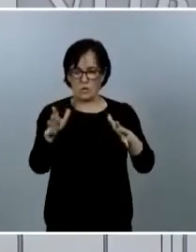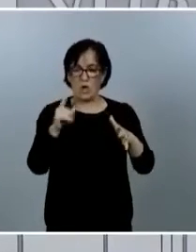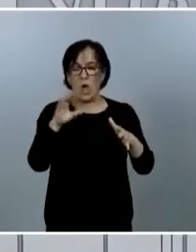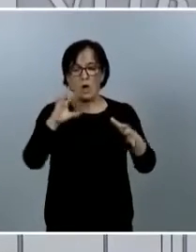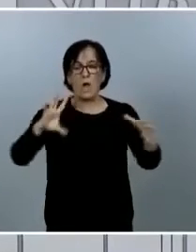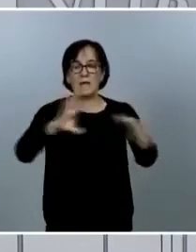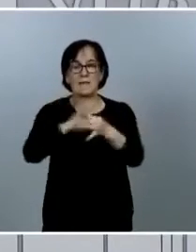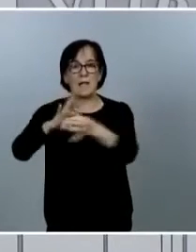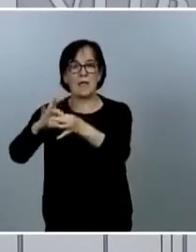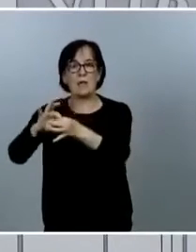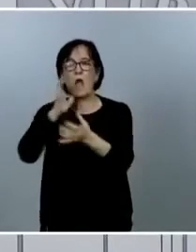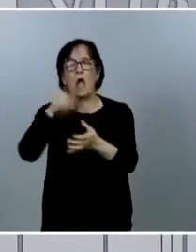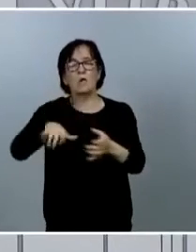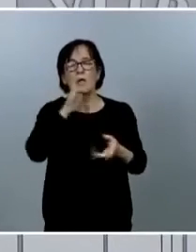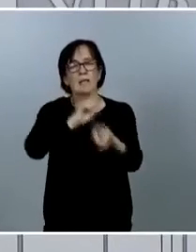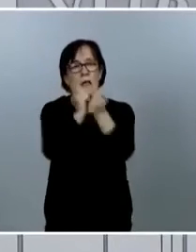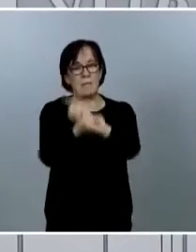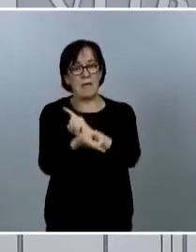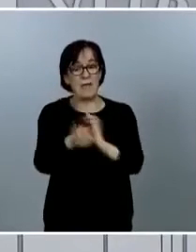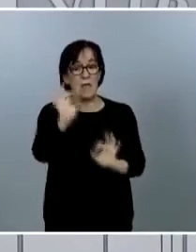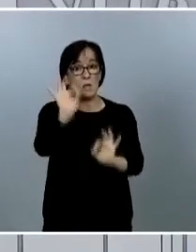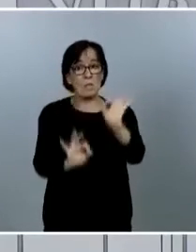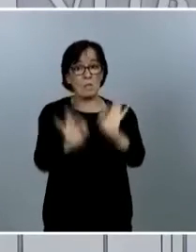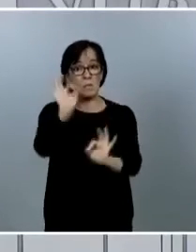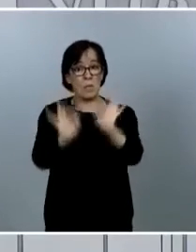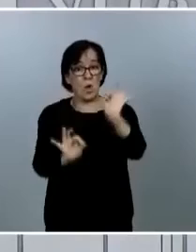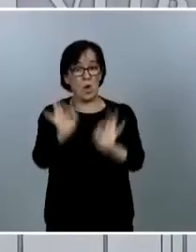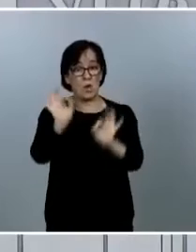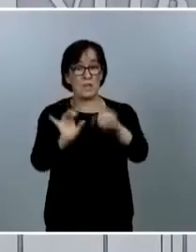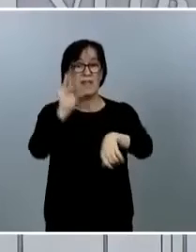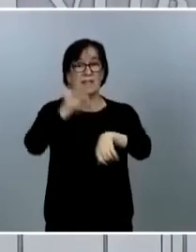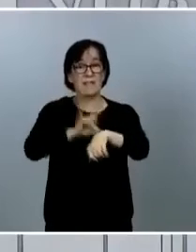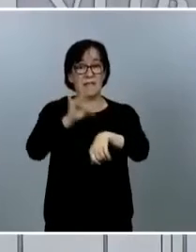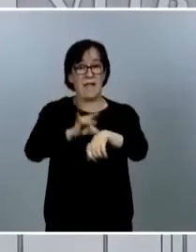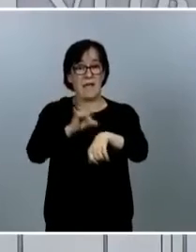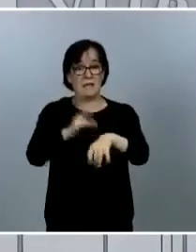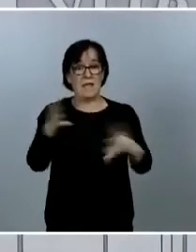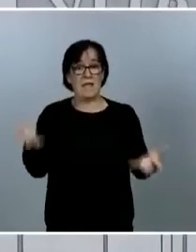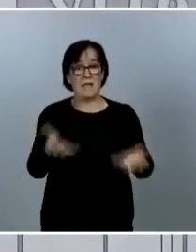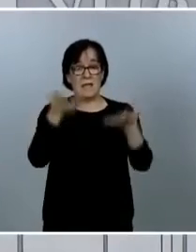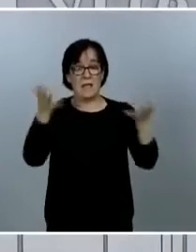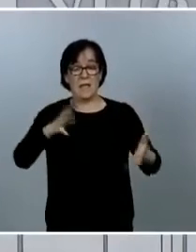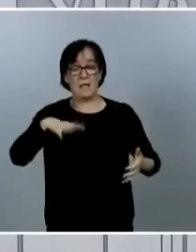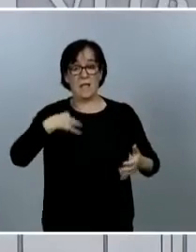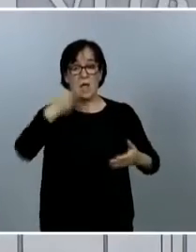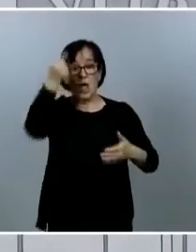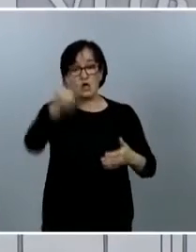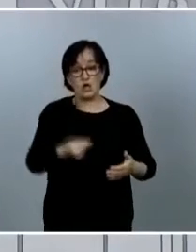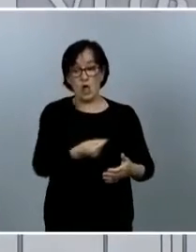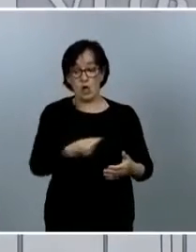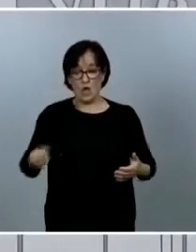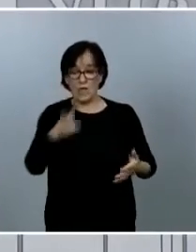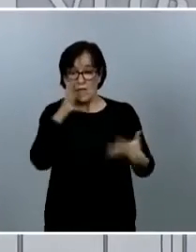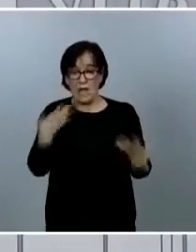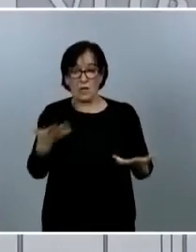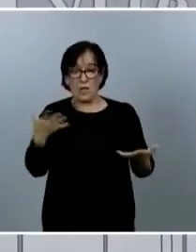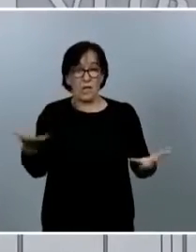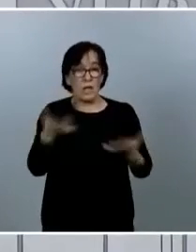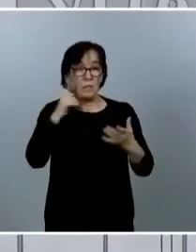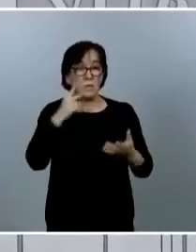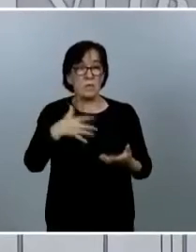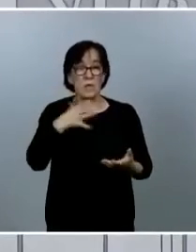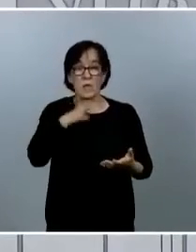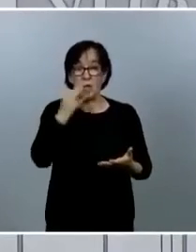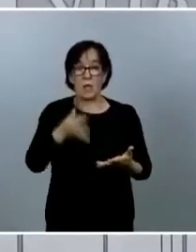cambiado ahora el porcentaje de casos leves que podemos detectar del total de casos leves que hay con una capacidad ampliada